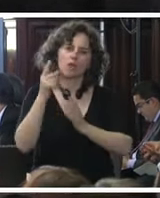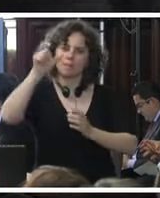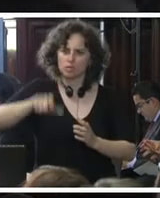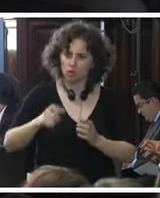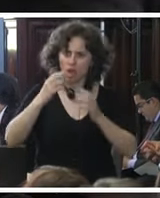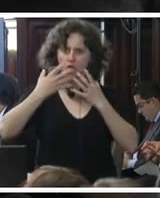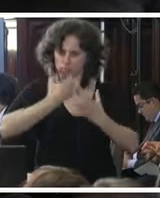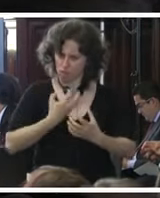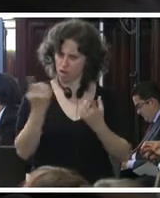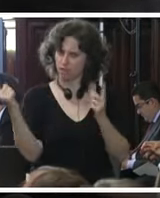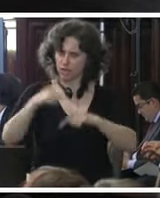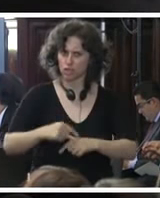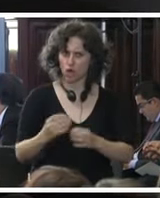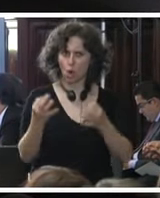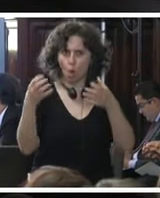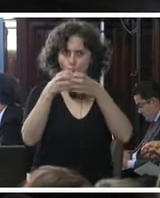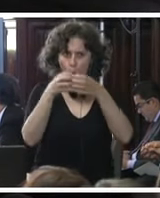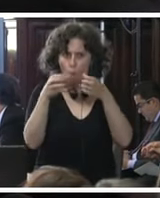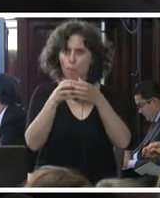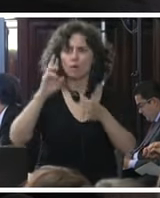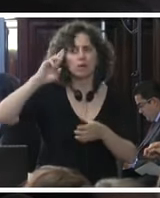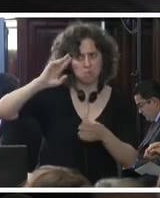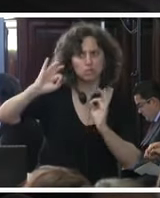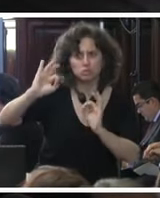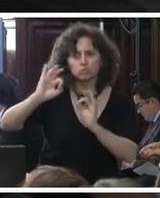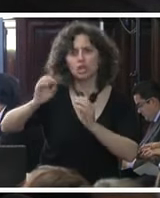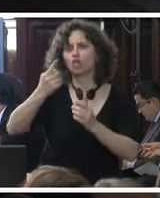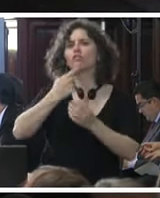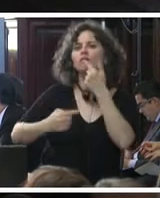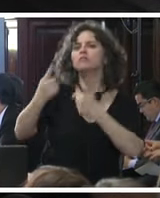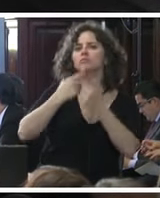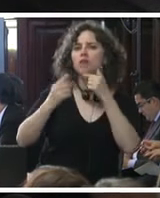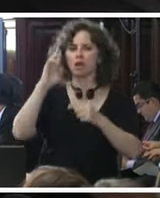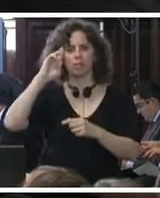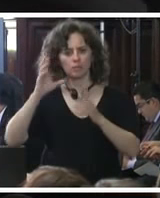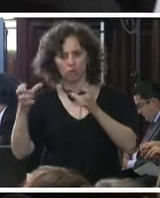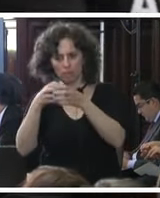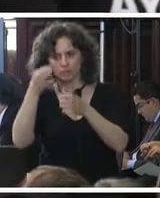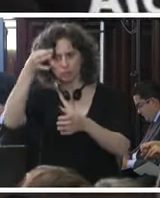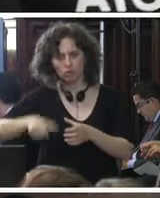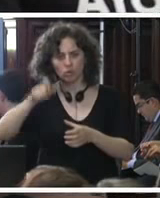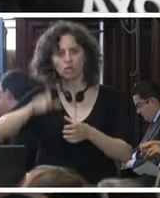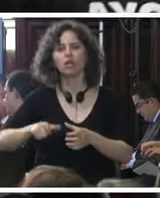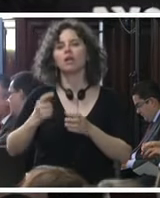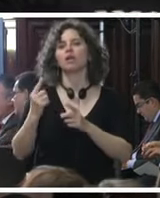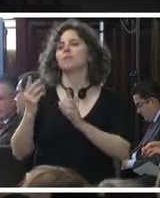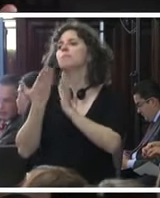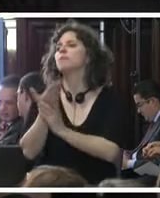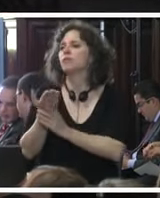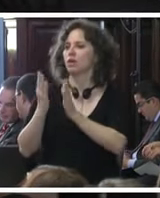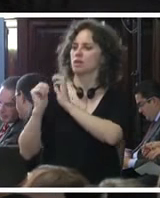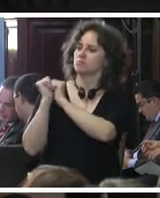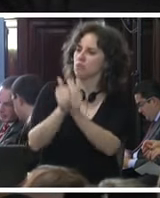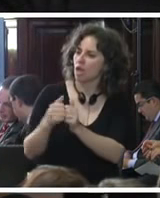serias desde que llegó el grupo de expertos verdad mi respeto para esos señores verdad pues seguir que sigan con